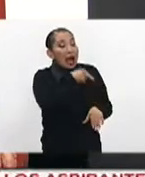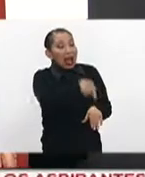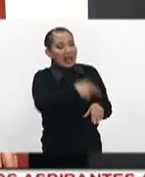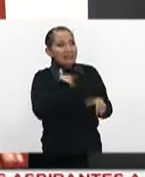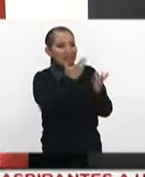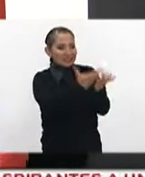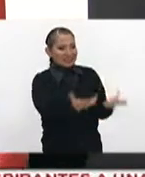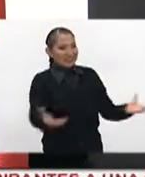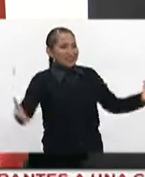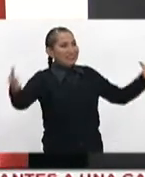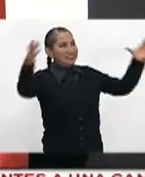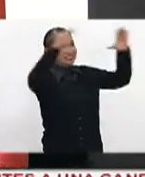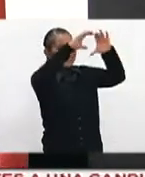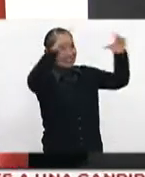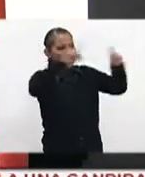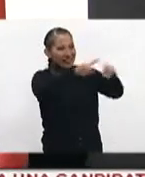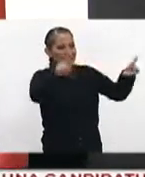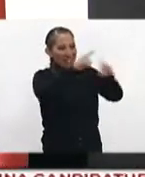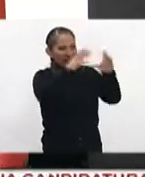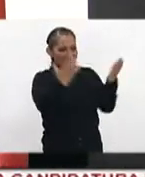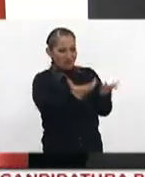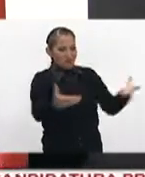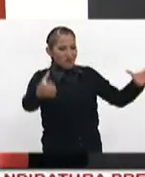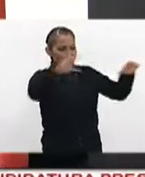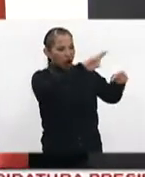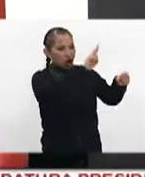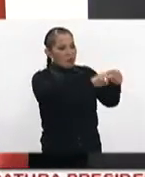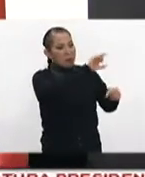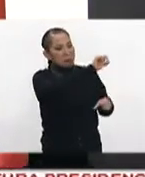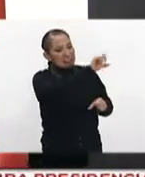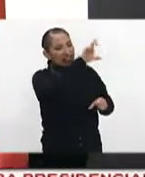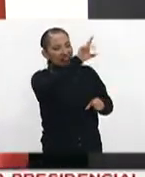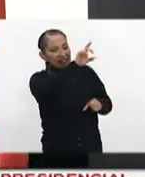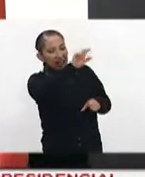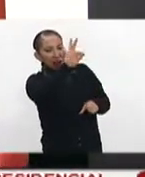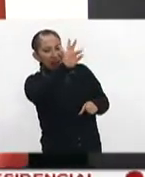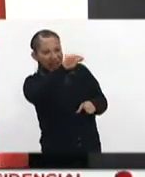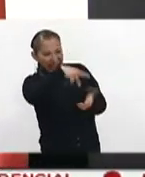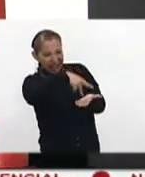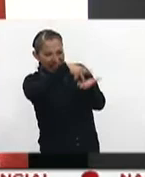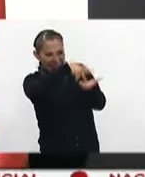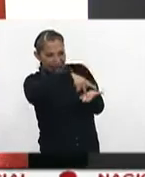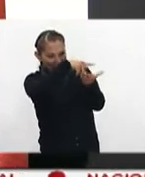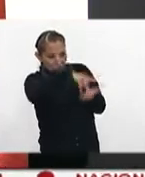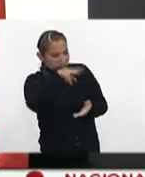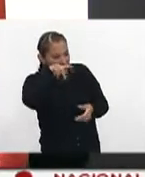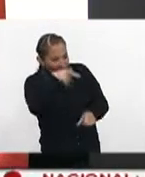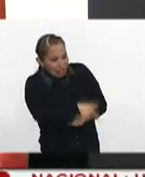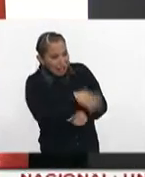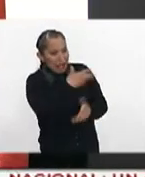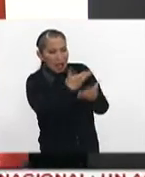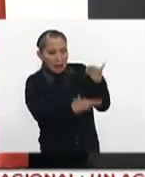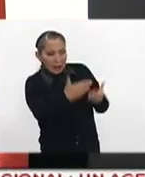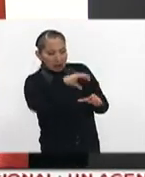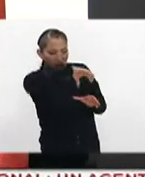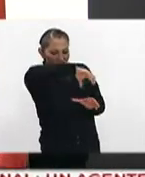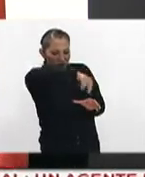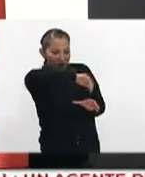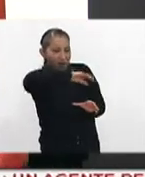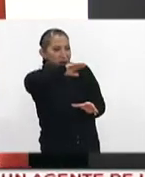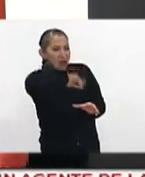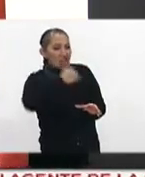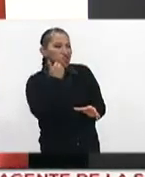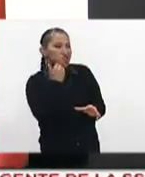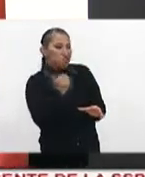contenedores de diferentes capacidades, de los normales de 20, 30, 40 kilos. Aquí vienen luego muchas veces las válvulas en mal